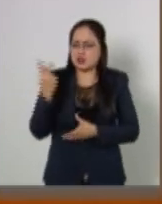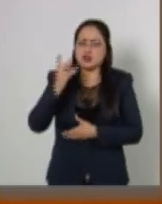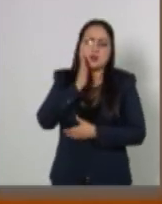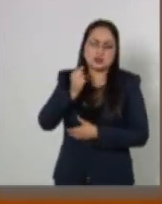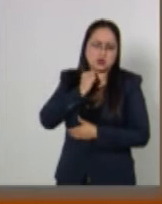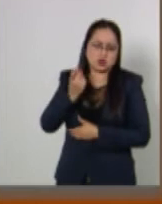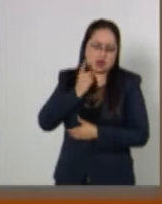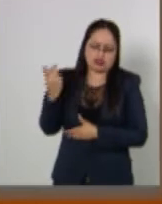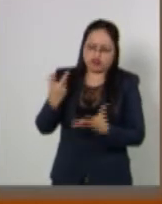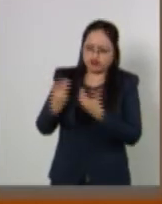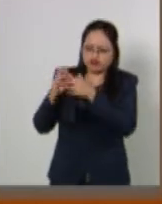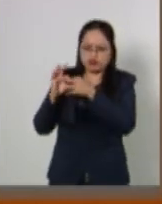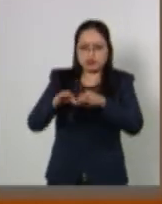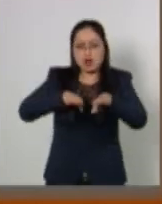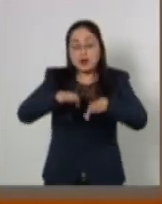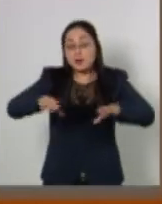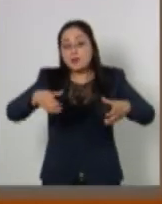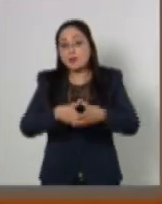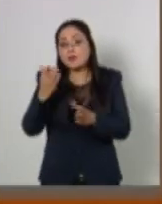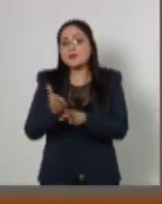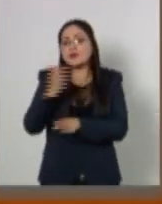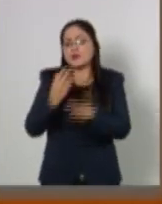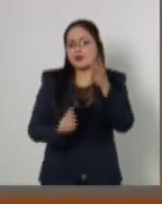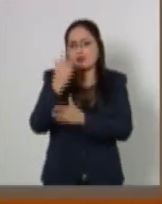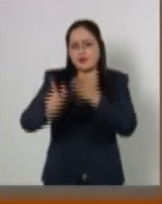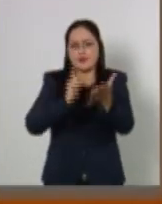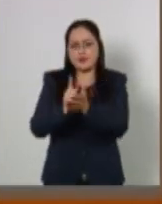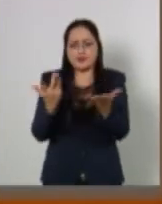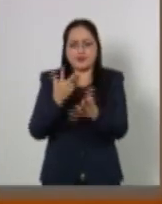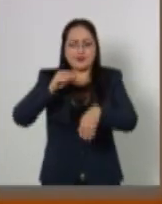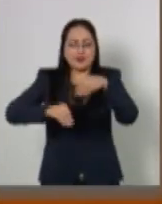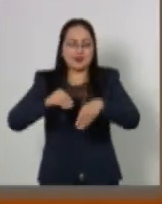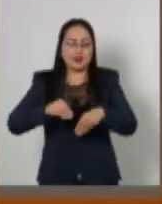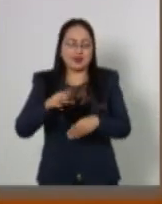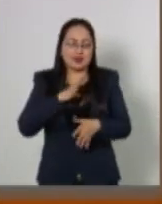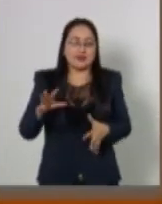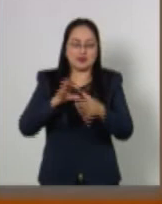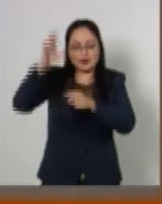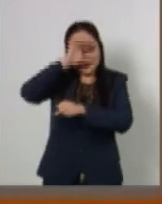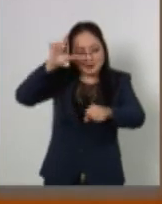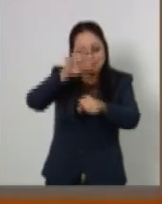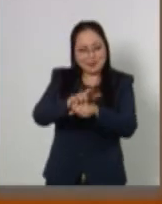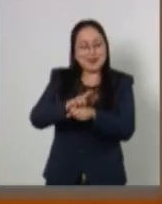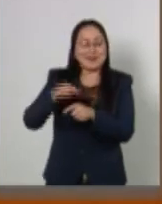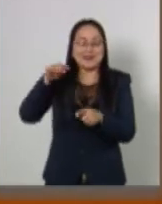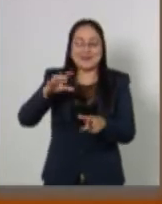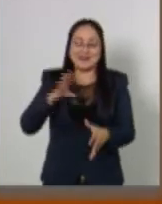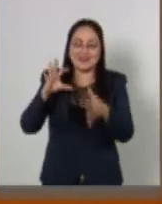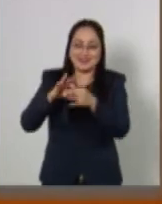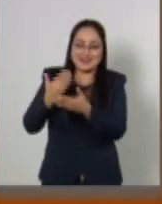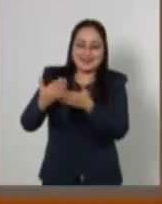Cámaras, cuando aprobamos una nueva ley, la nueva Ley General de Cultura, y entonces estamos